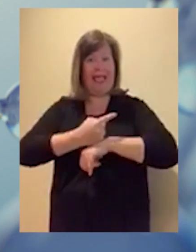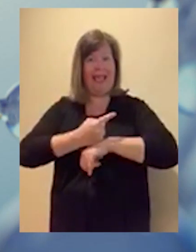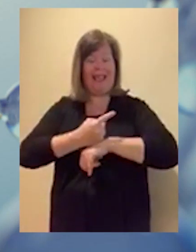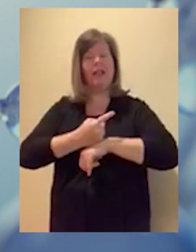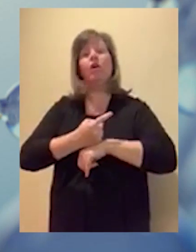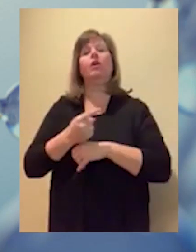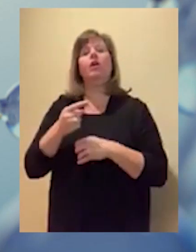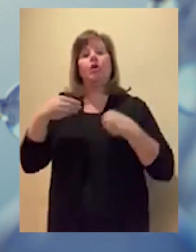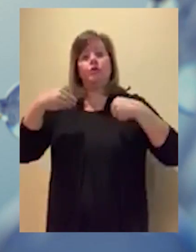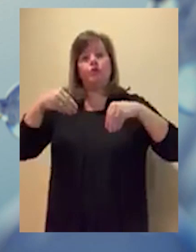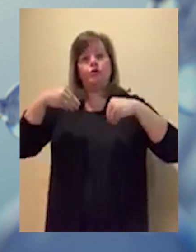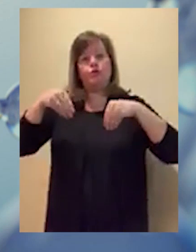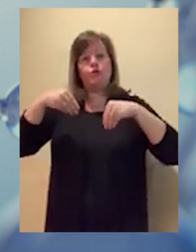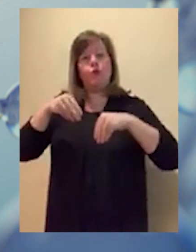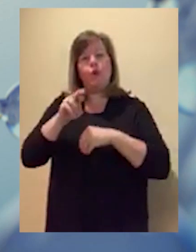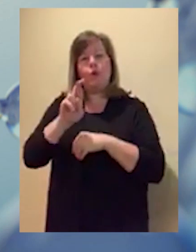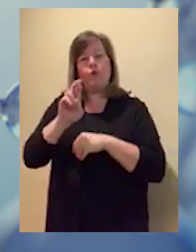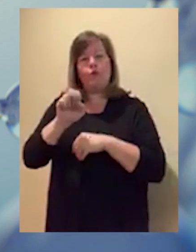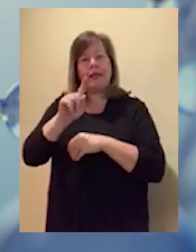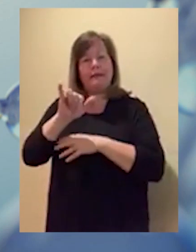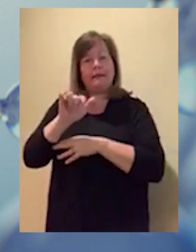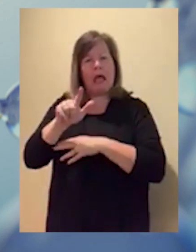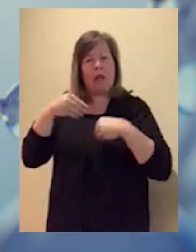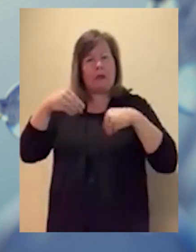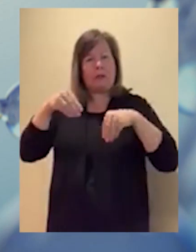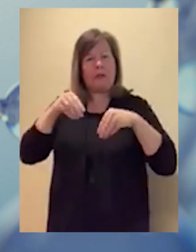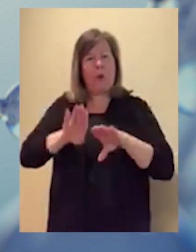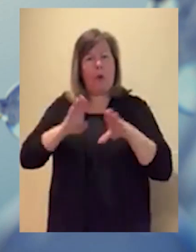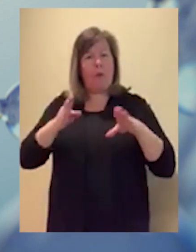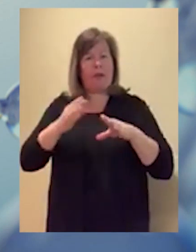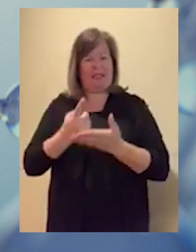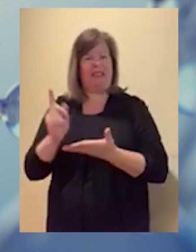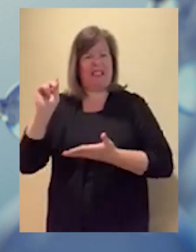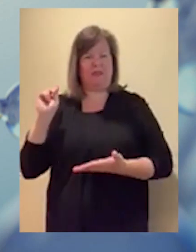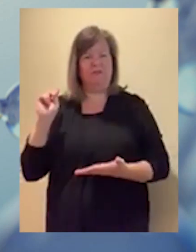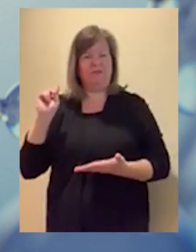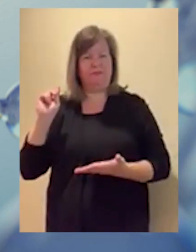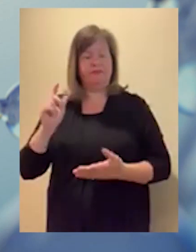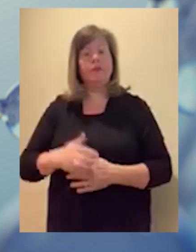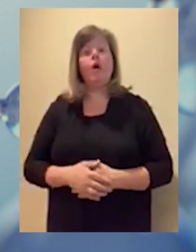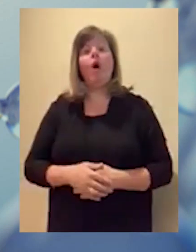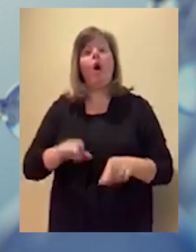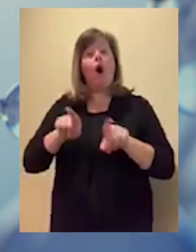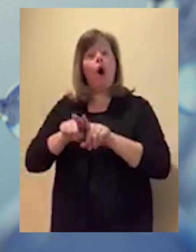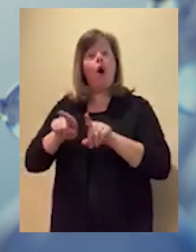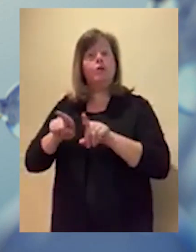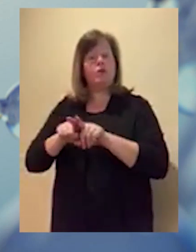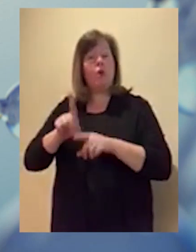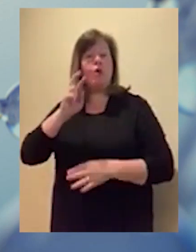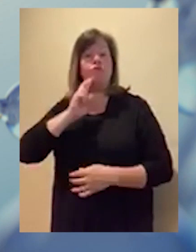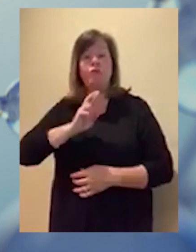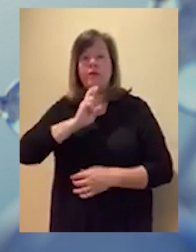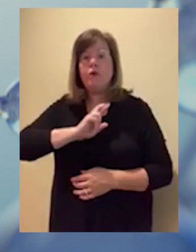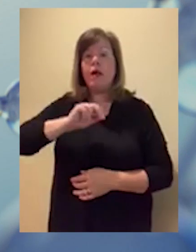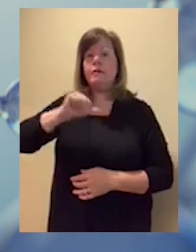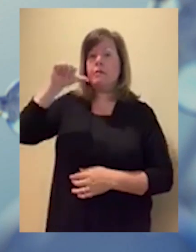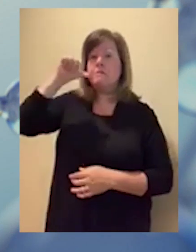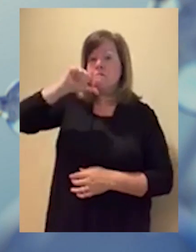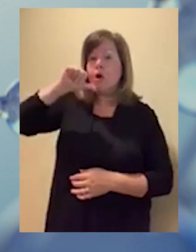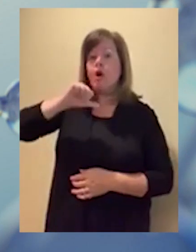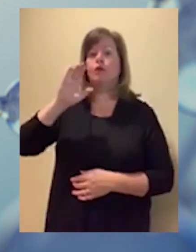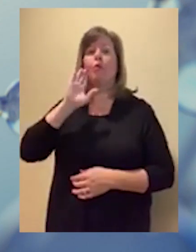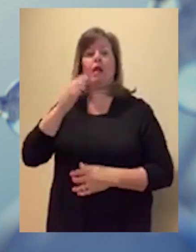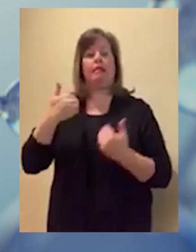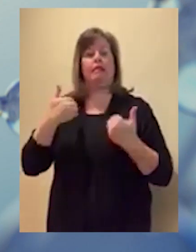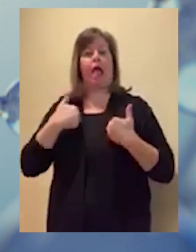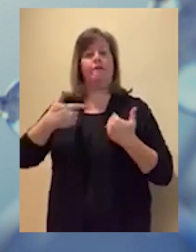ver que al entrar en esos lugares están tomando algunas precauciones adicionales con el destanzamiento social. Con espaciando